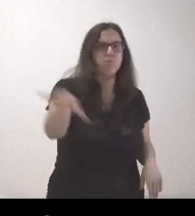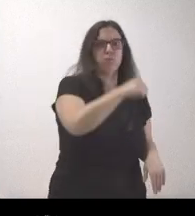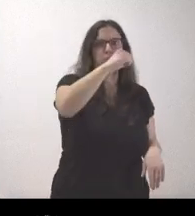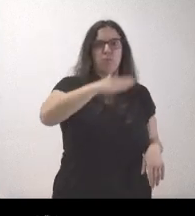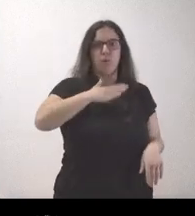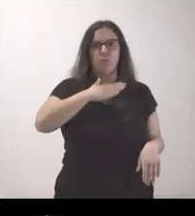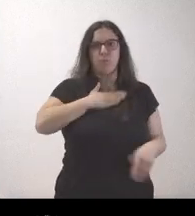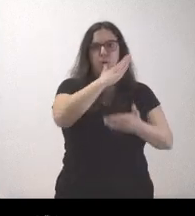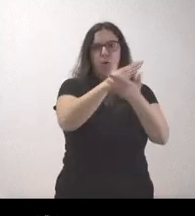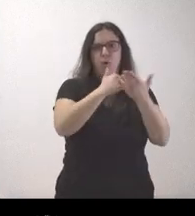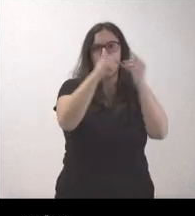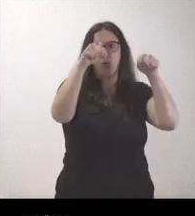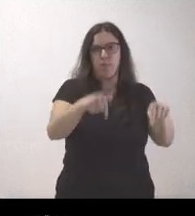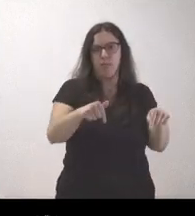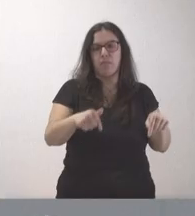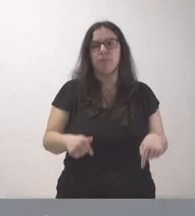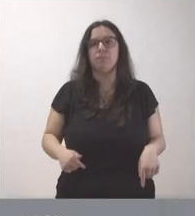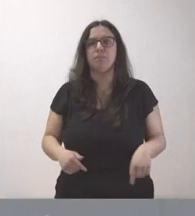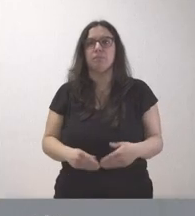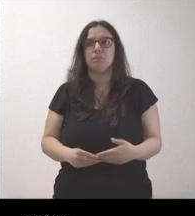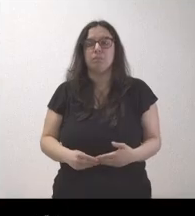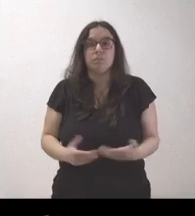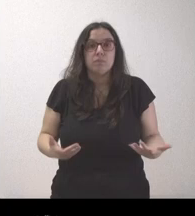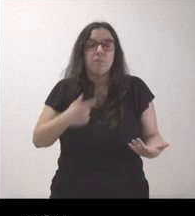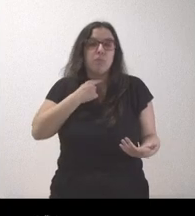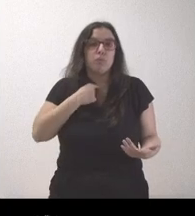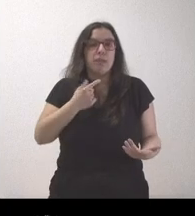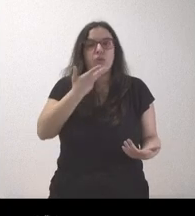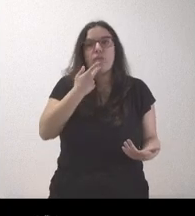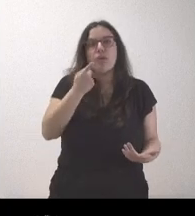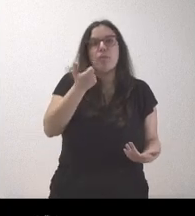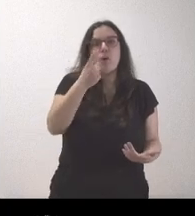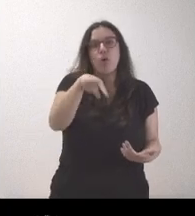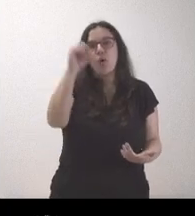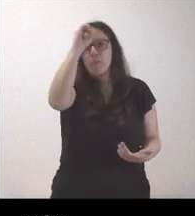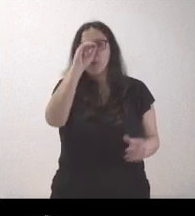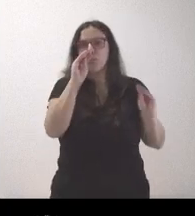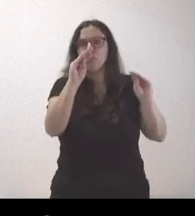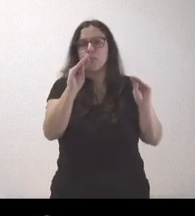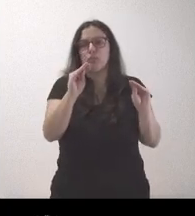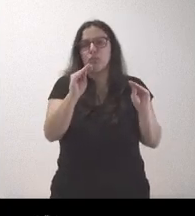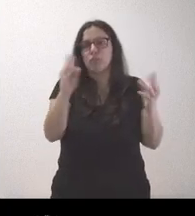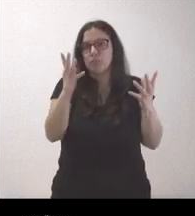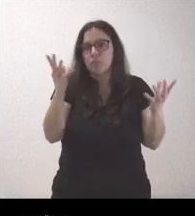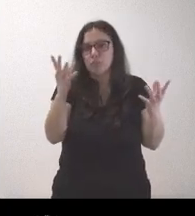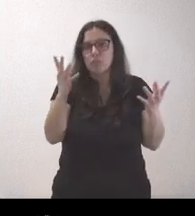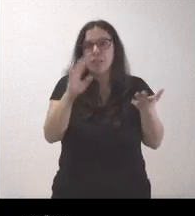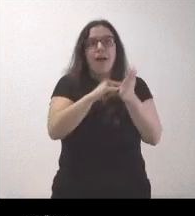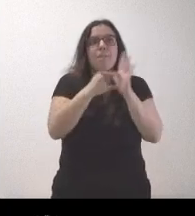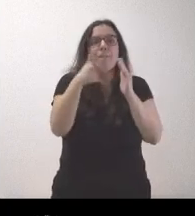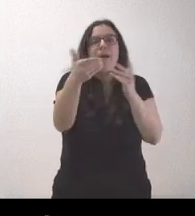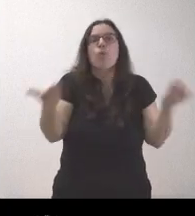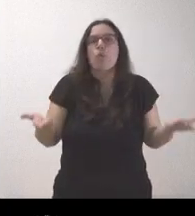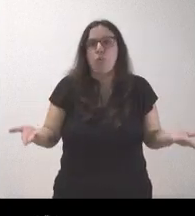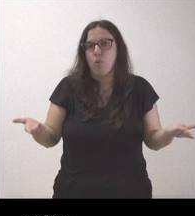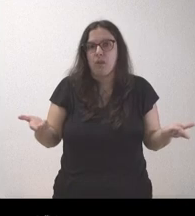administración fuera de la comunidad? Me gustaría conocer un poco una valoración de qué plan es el que tiene la